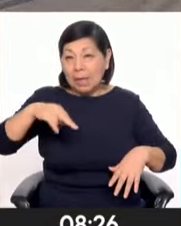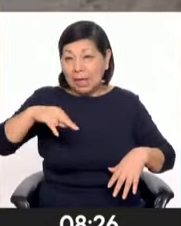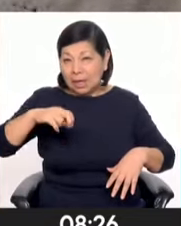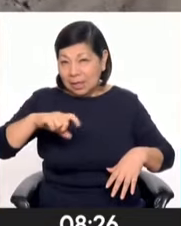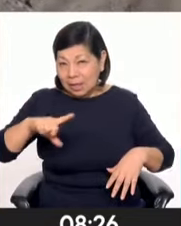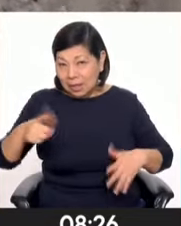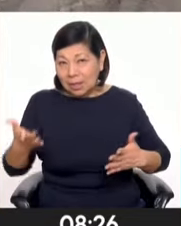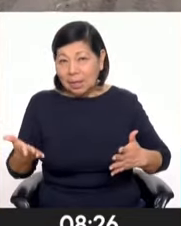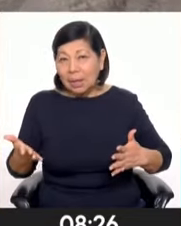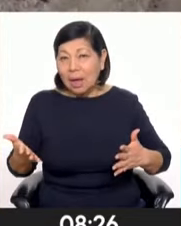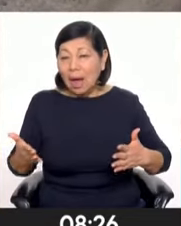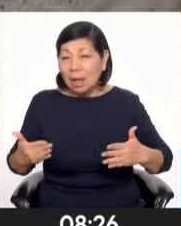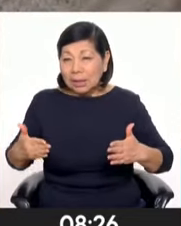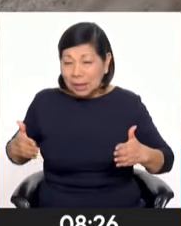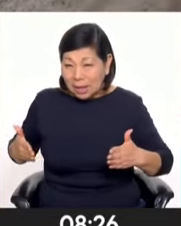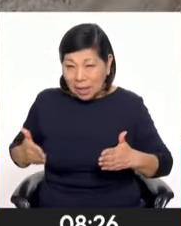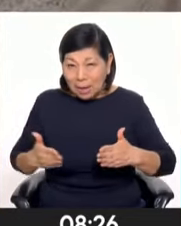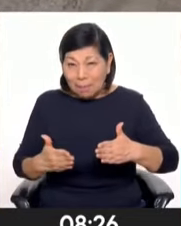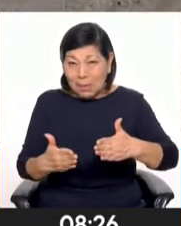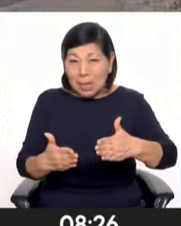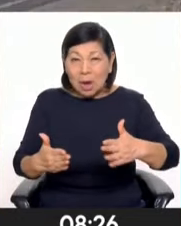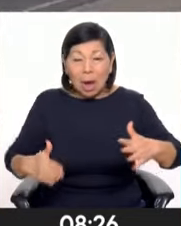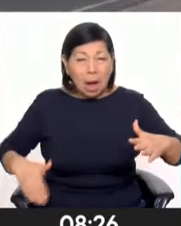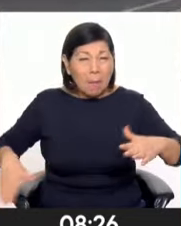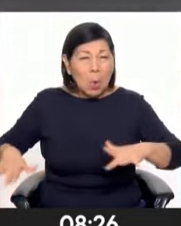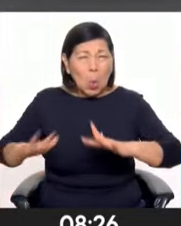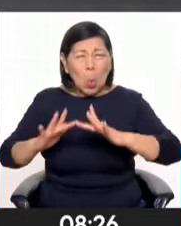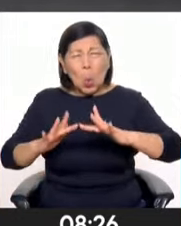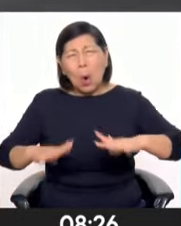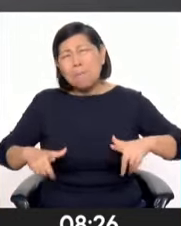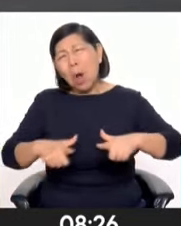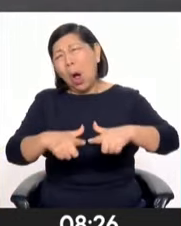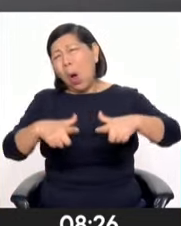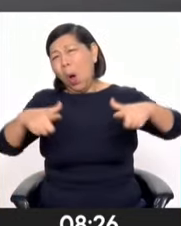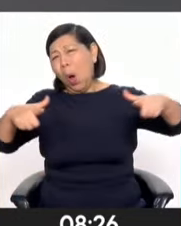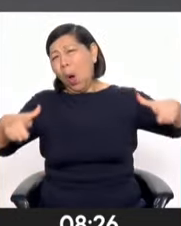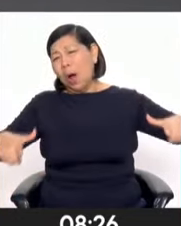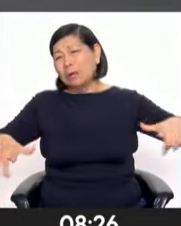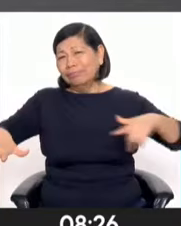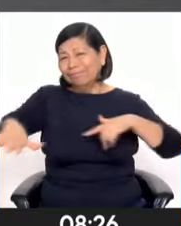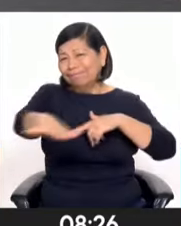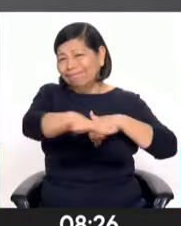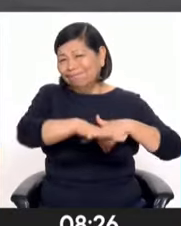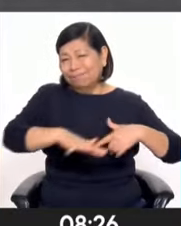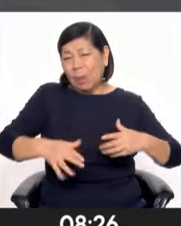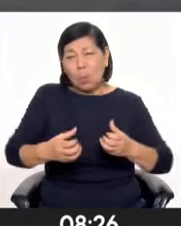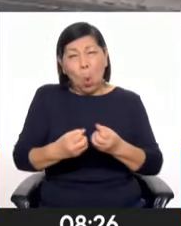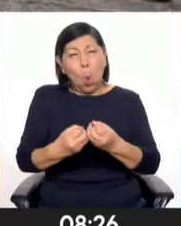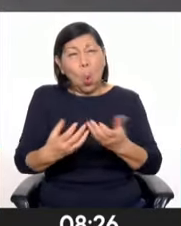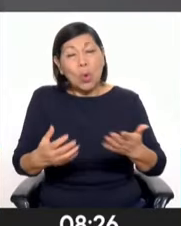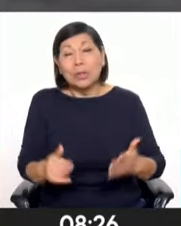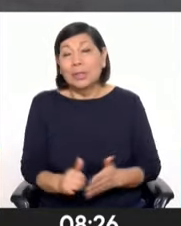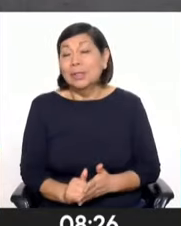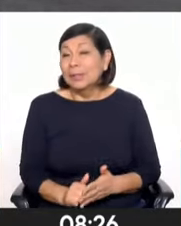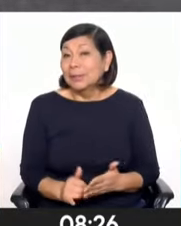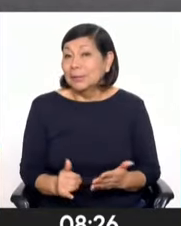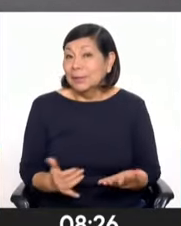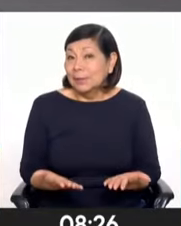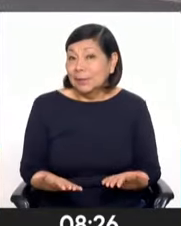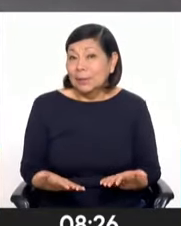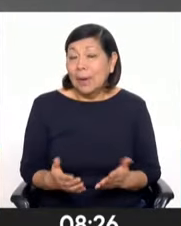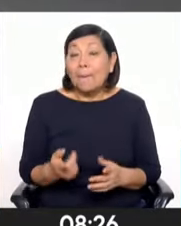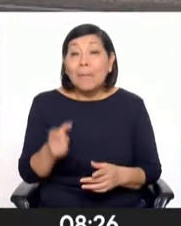es el camino hacia la playa, o sea, es un área bien extensa que estamos nosotros ya a través de